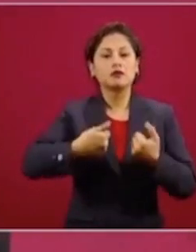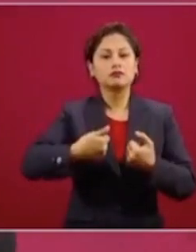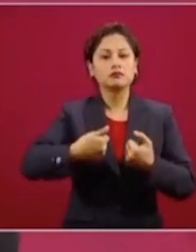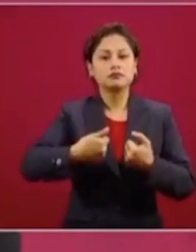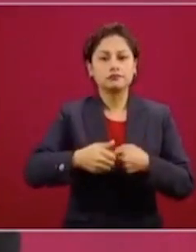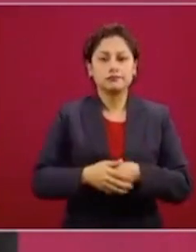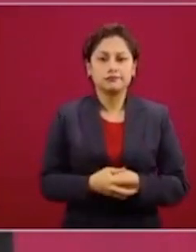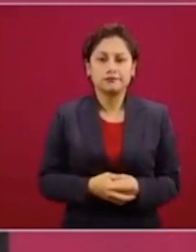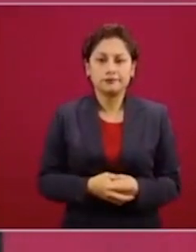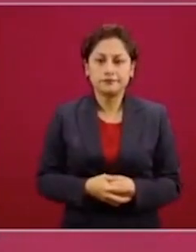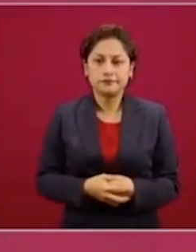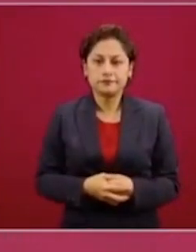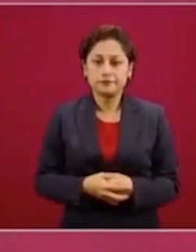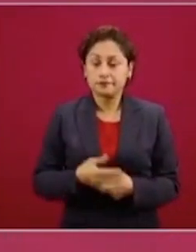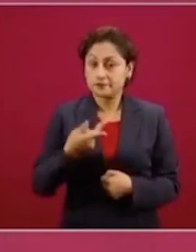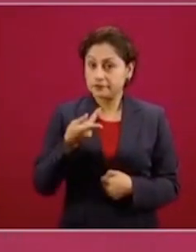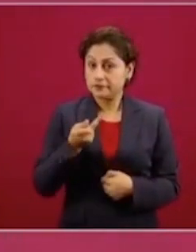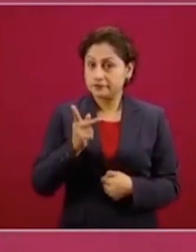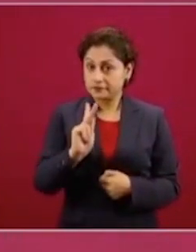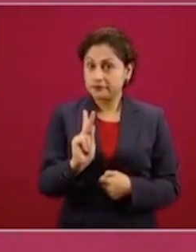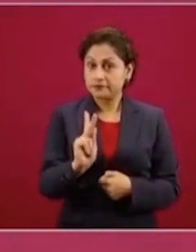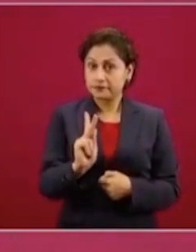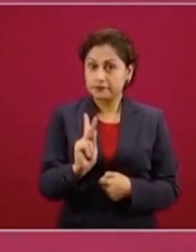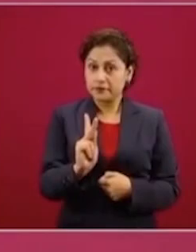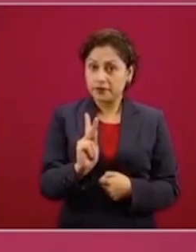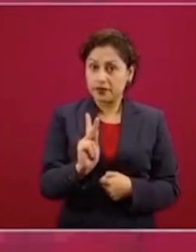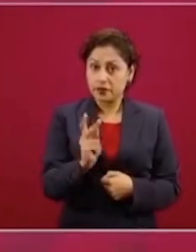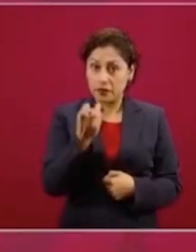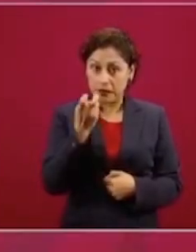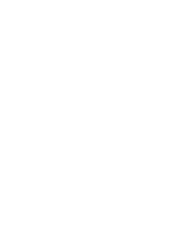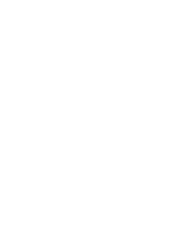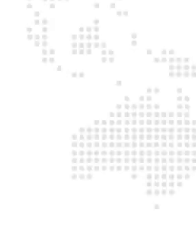Por eso, así tenemos que seguir adelante.